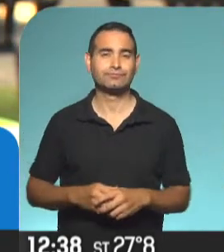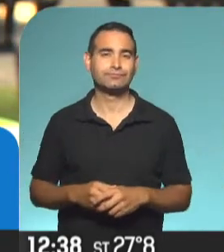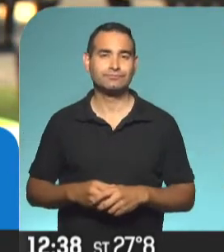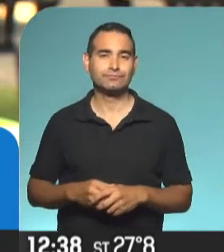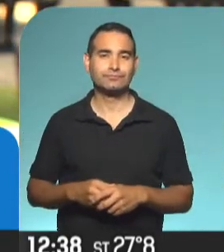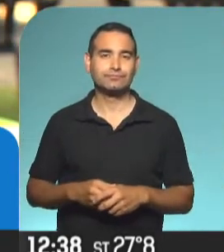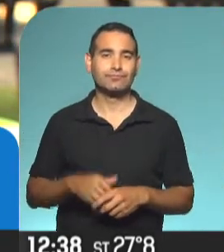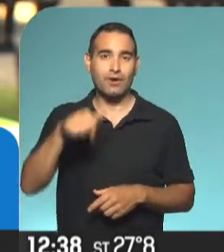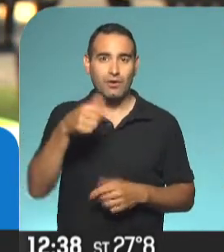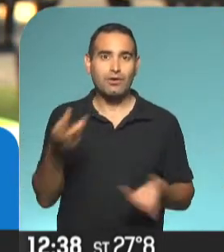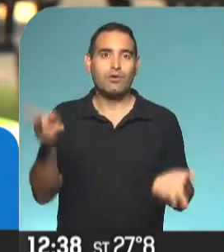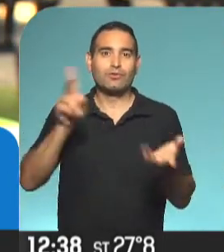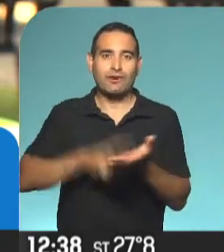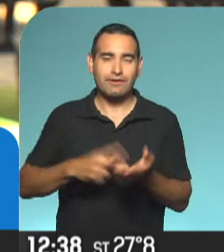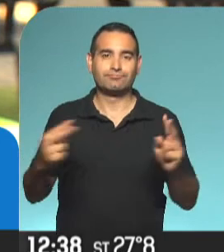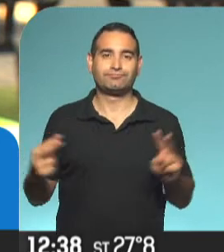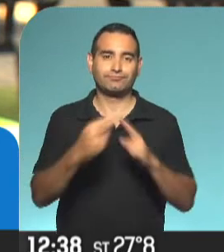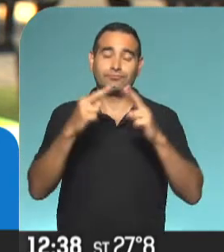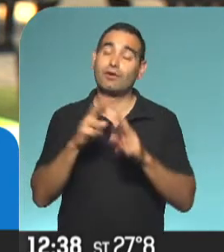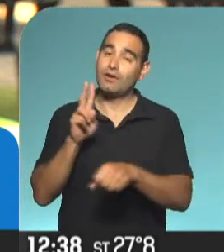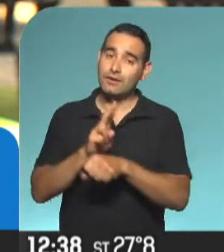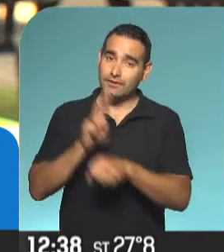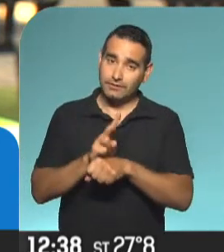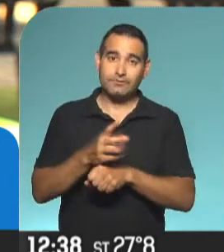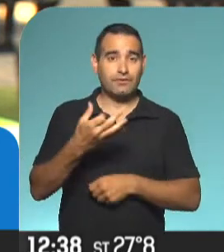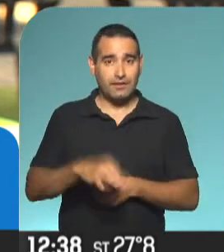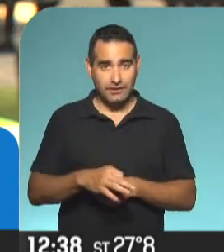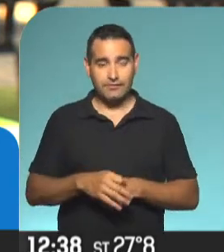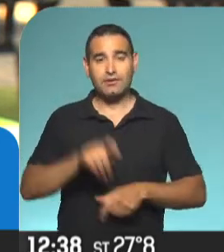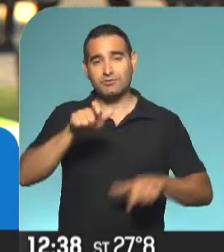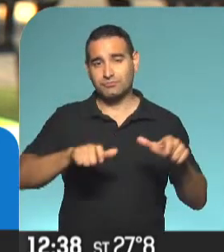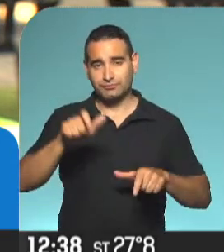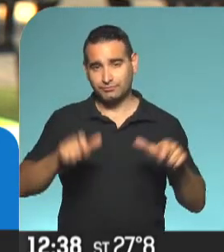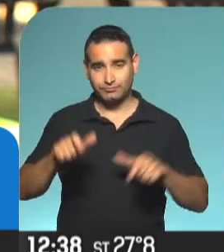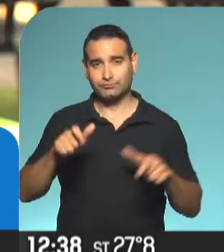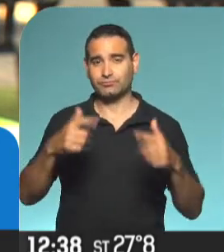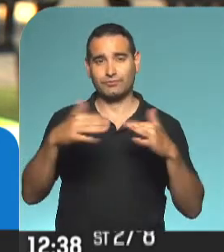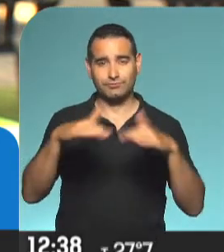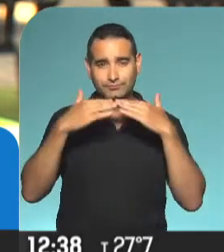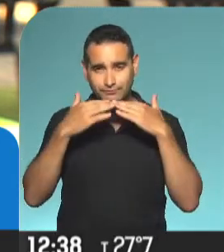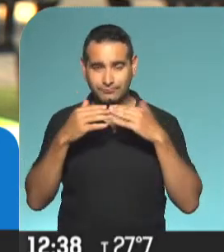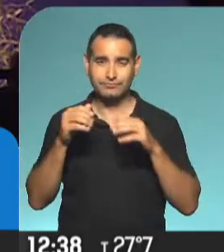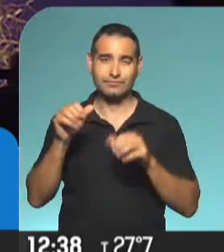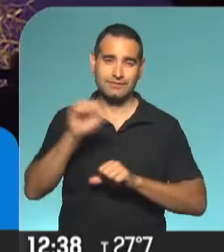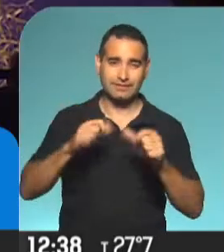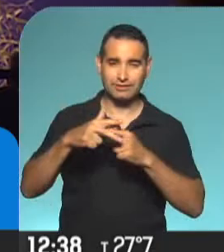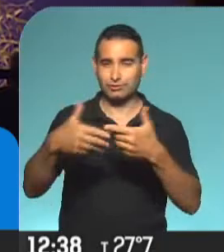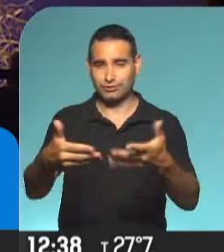el reencuentro, siempre con el cuidado, entre los artistas, su público, y la ciencia y la tecnología.